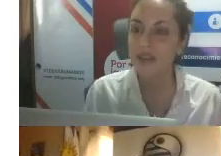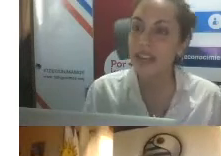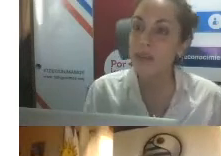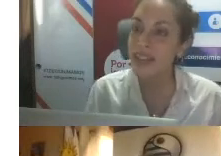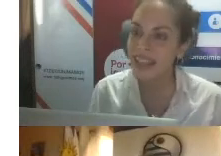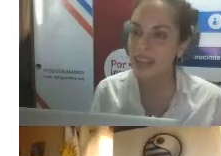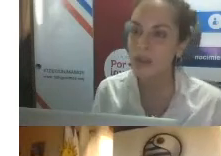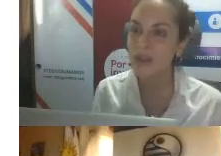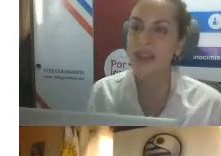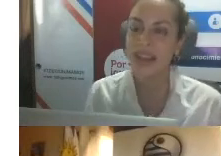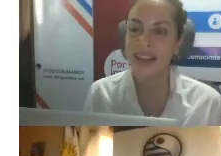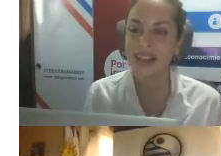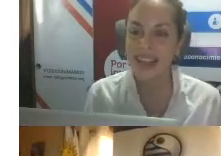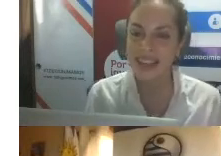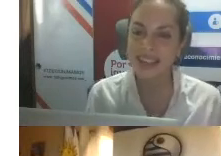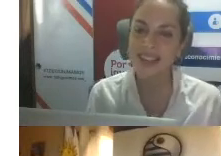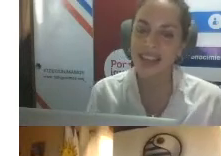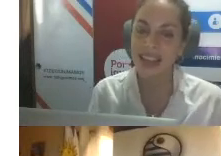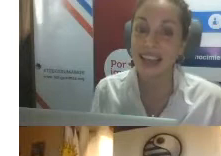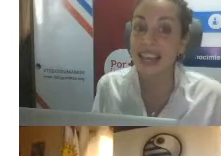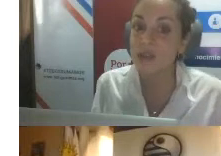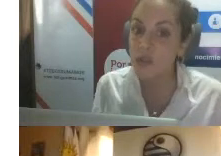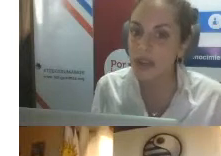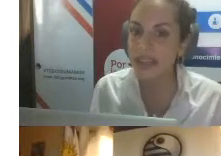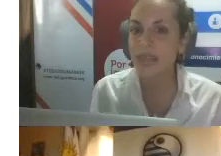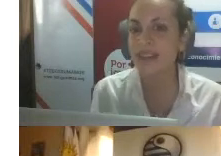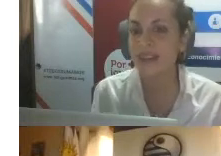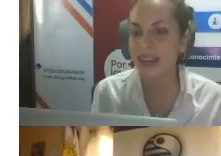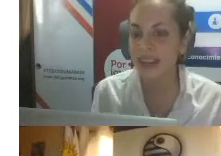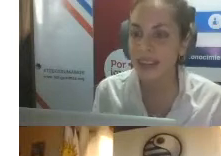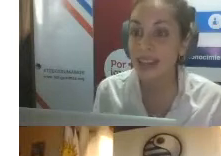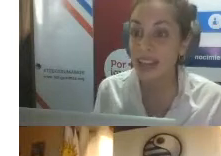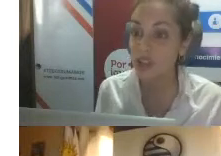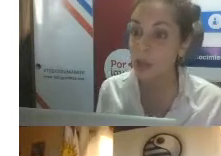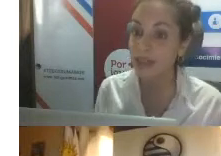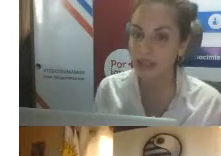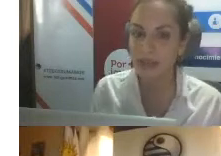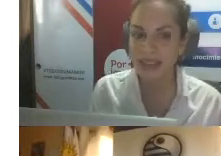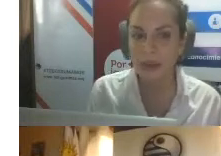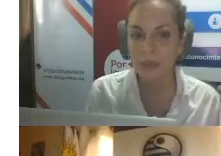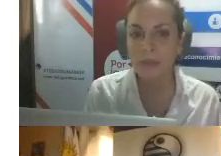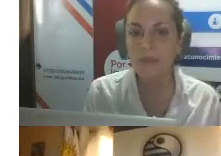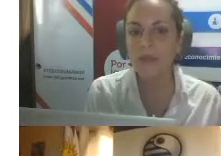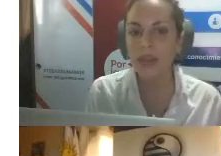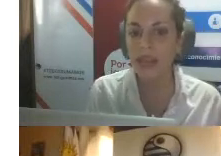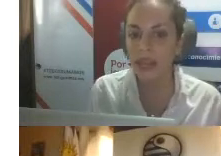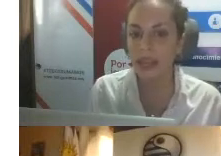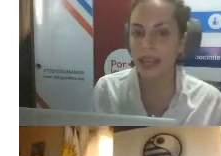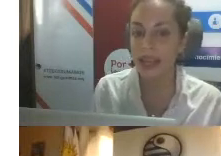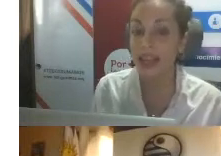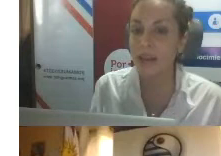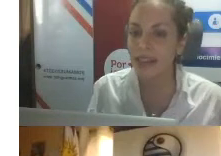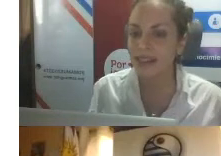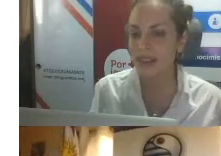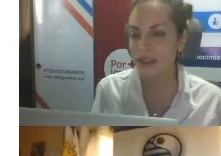Específicamente queremos acercarles el enfoque de aprendizaje y acción participativa y